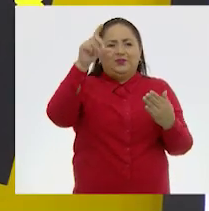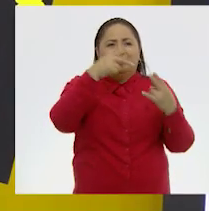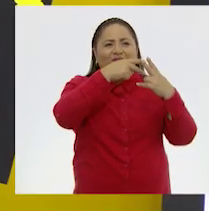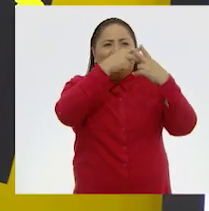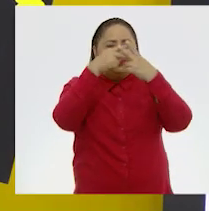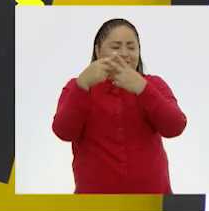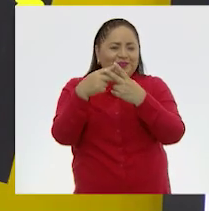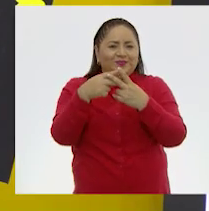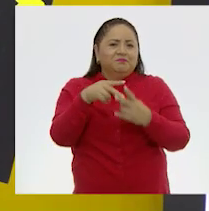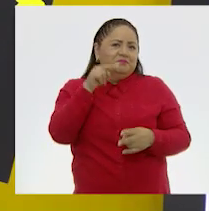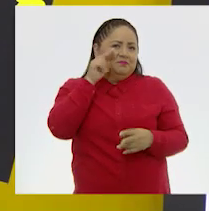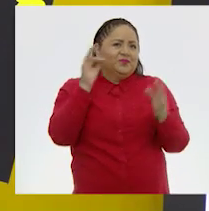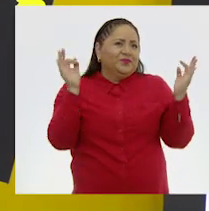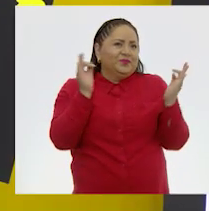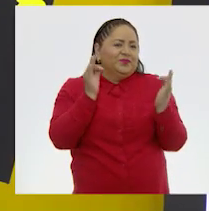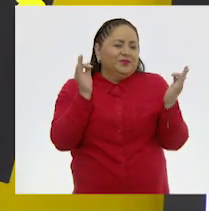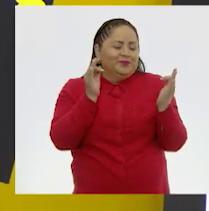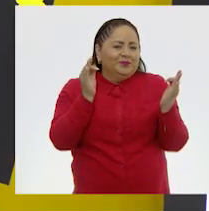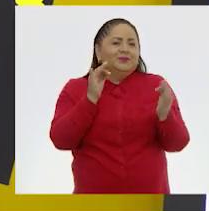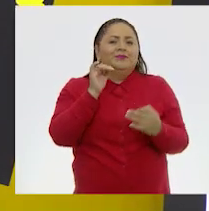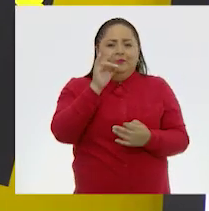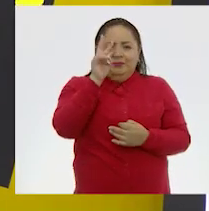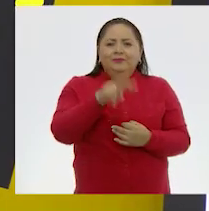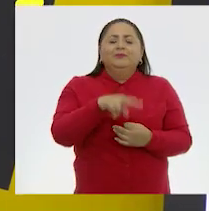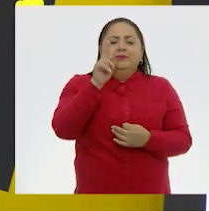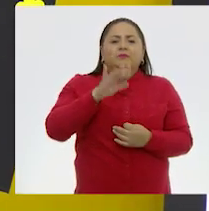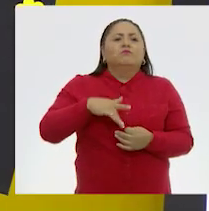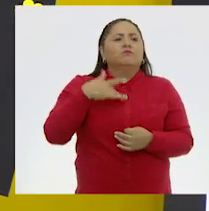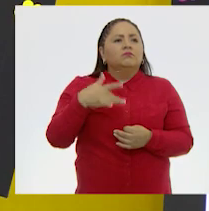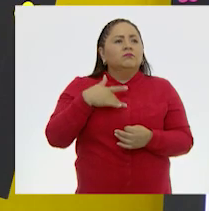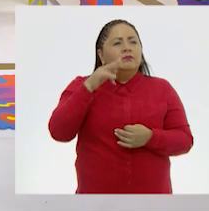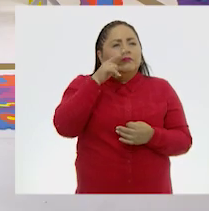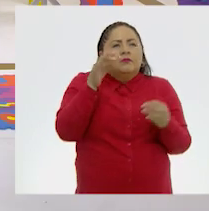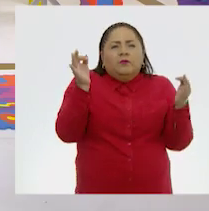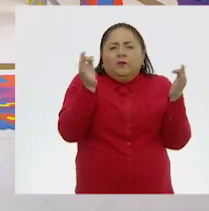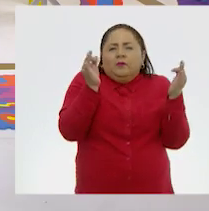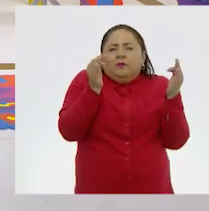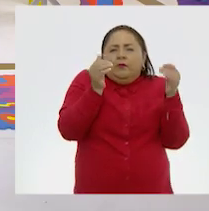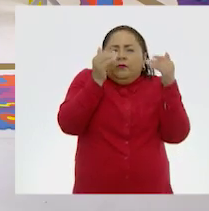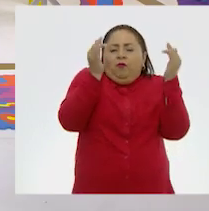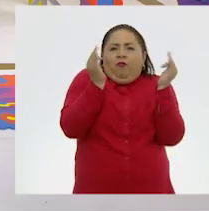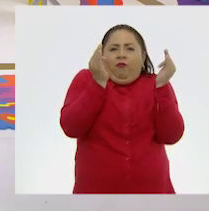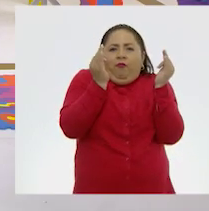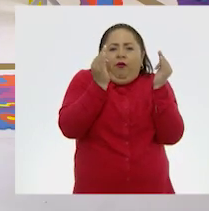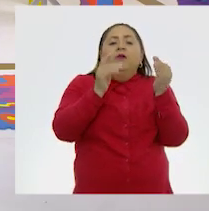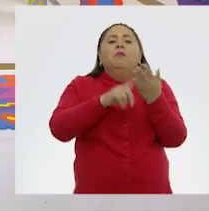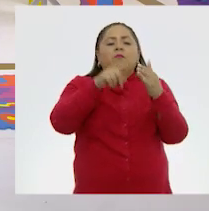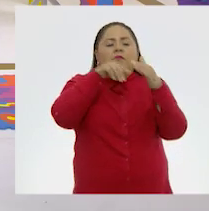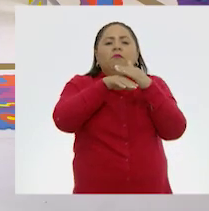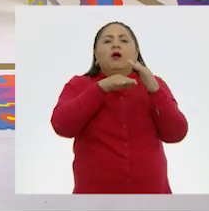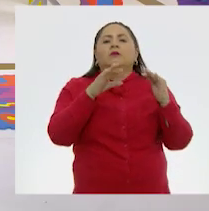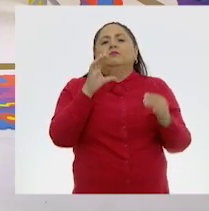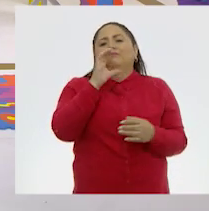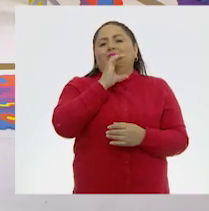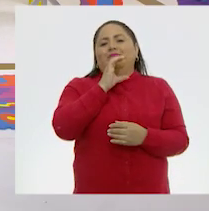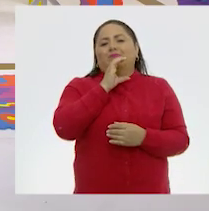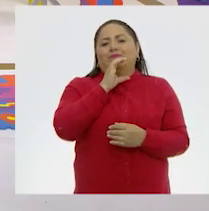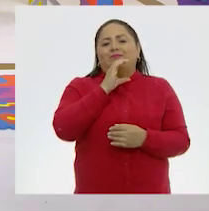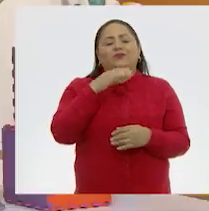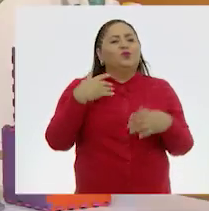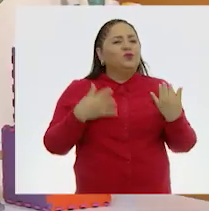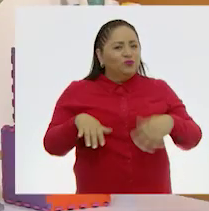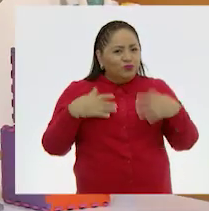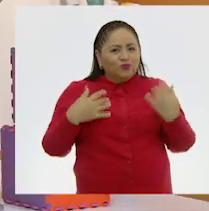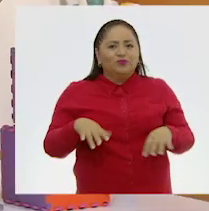estrellas supongo. noche. Y sí, se siente bastante frío afuera, ¿verdad? Pero adentro, ¿qué tal? Adentro muy